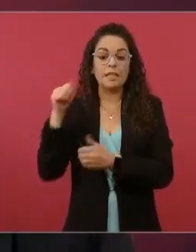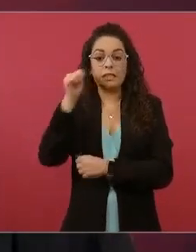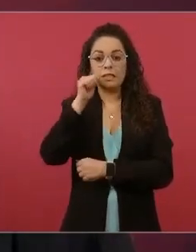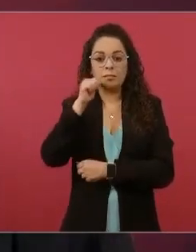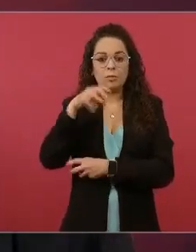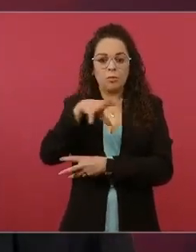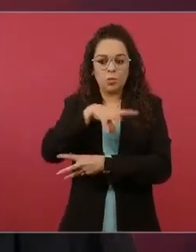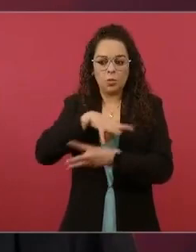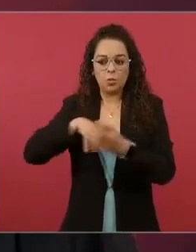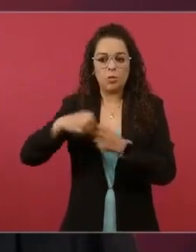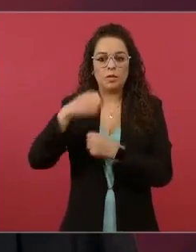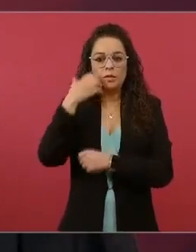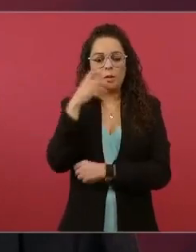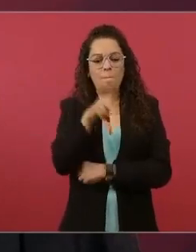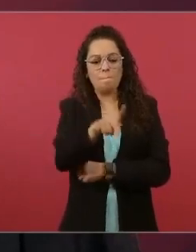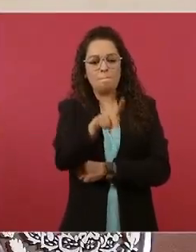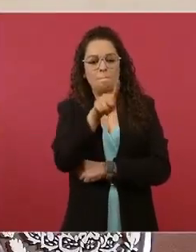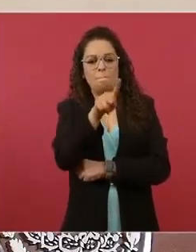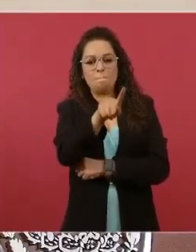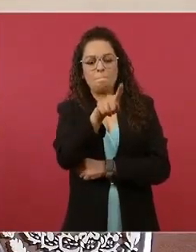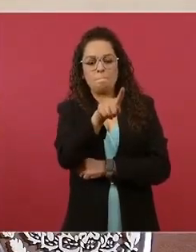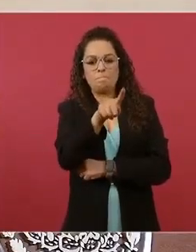electorales.